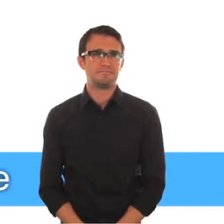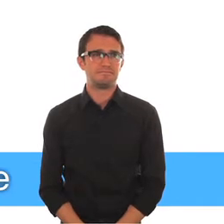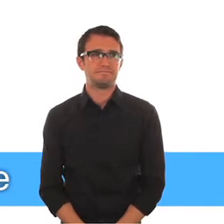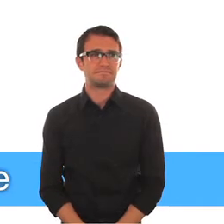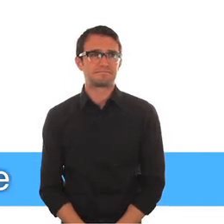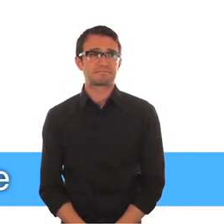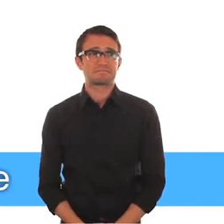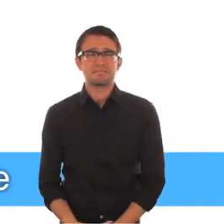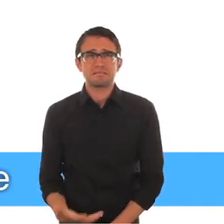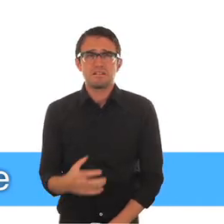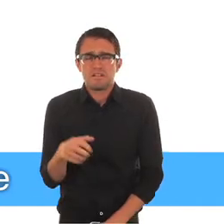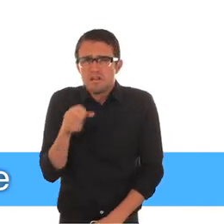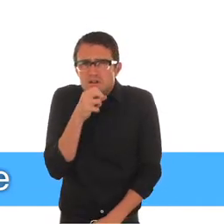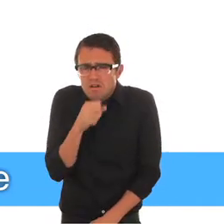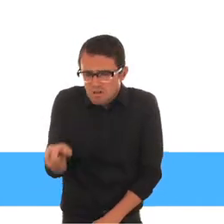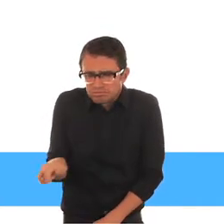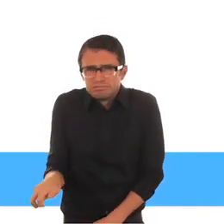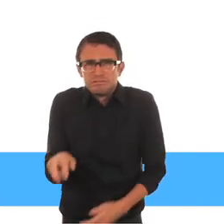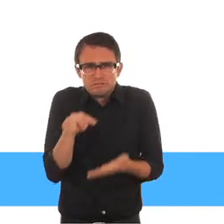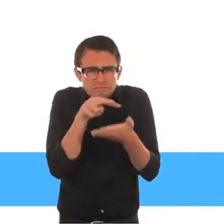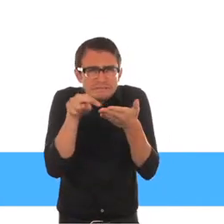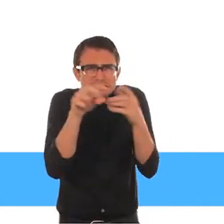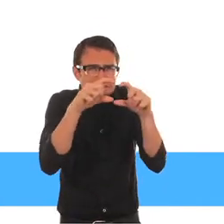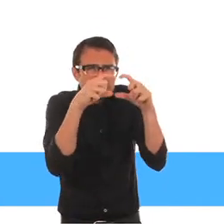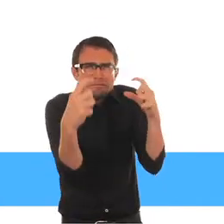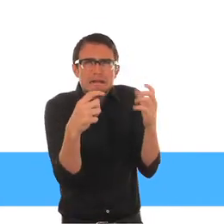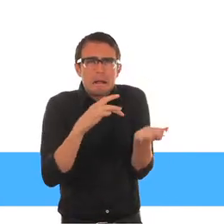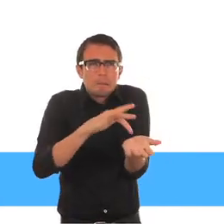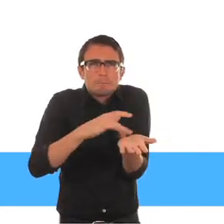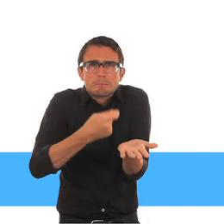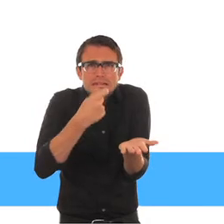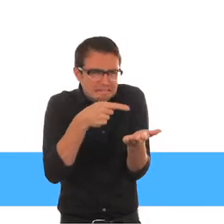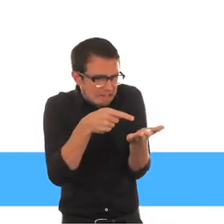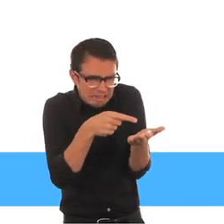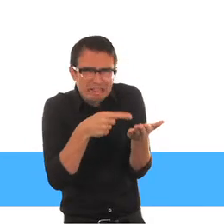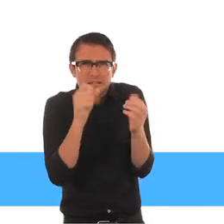Un anciano que no puede leer la letra chica de las instrucciones de su medicamento.